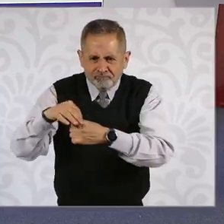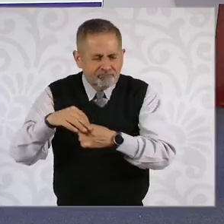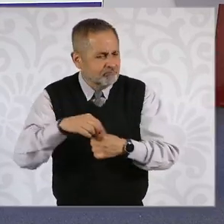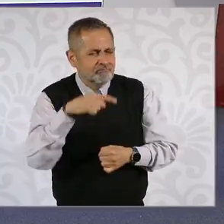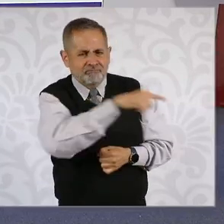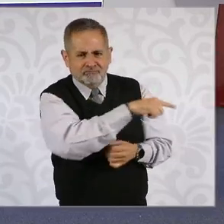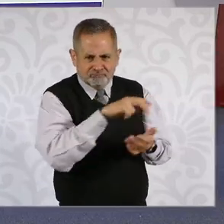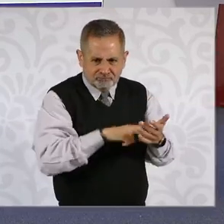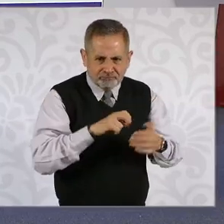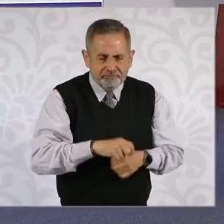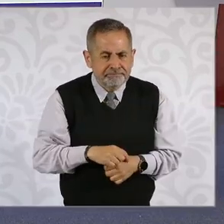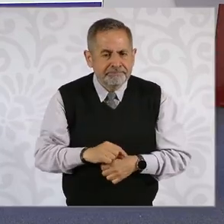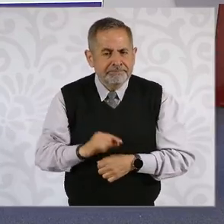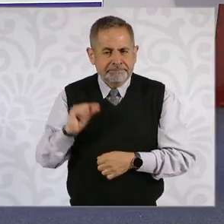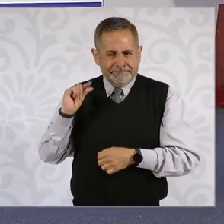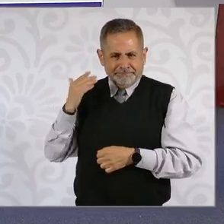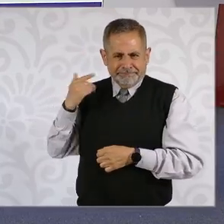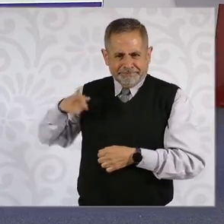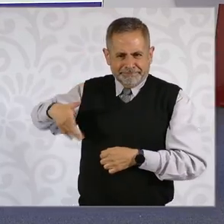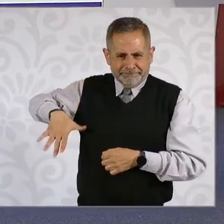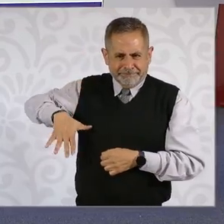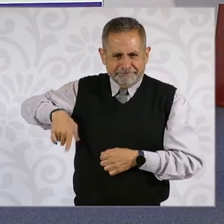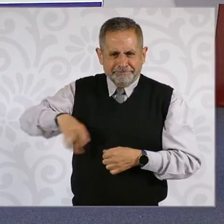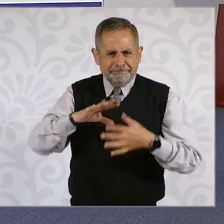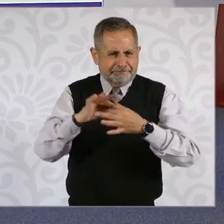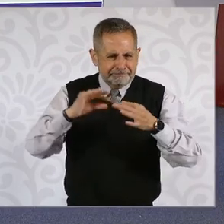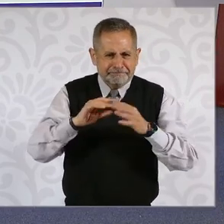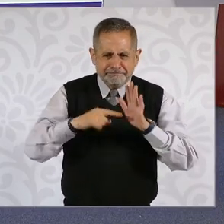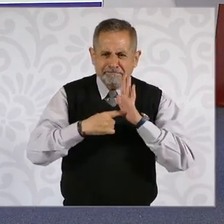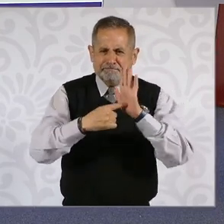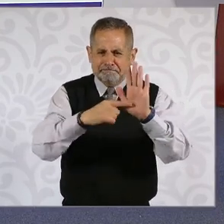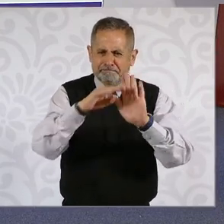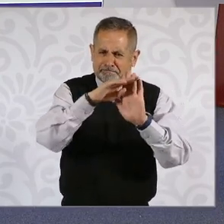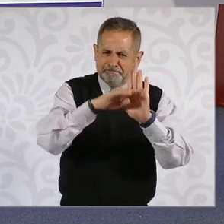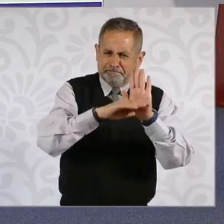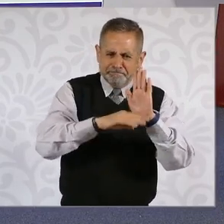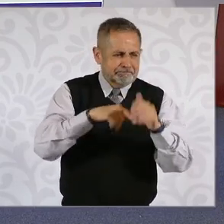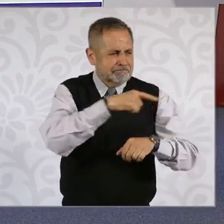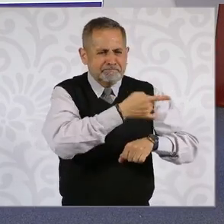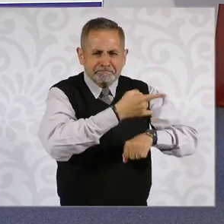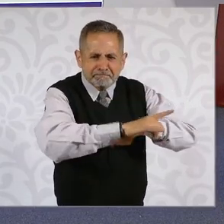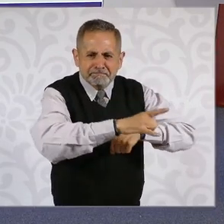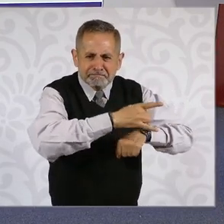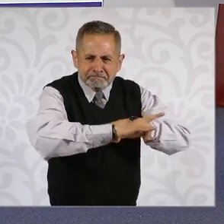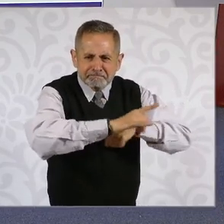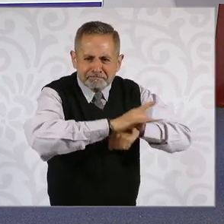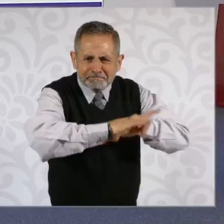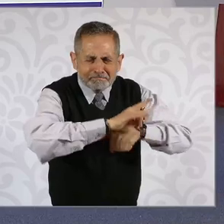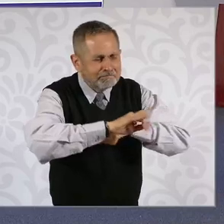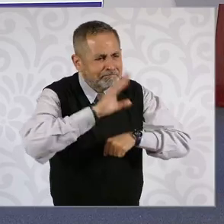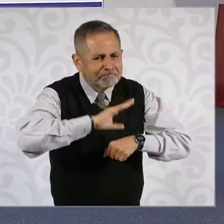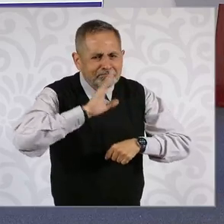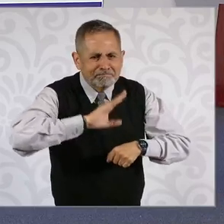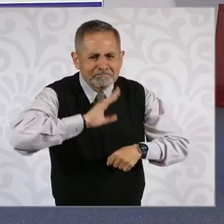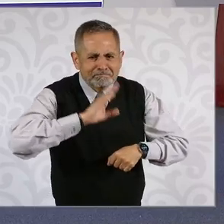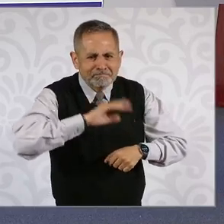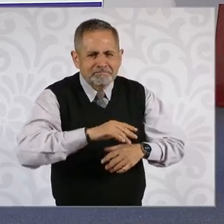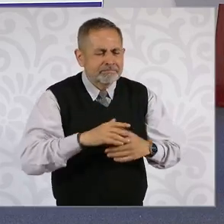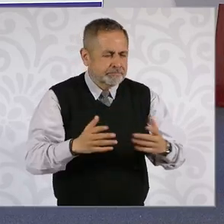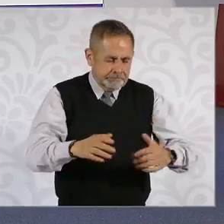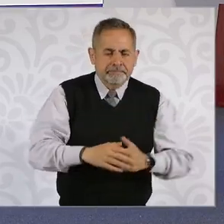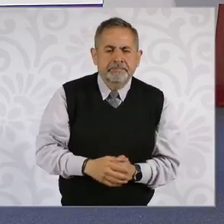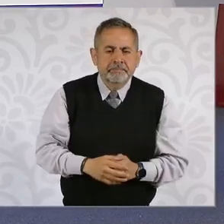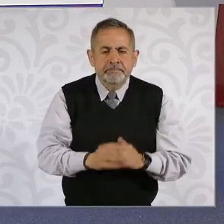algunos de los casos de las irregularidades del Poder Judicial. ¿Cómo se cambia la